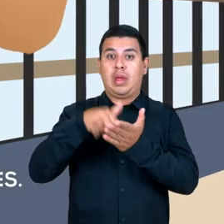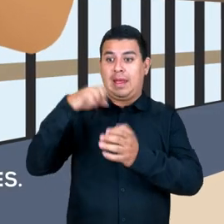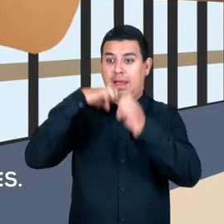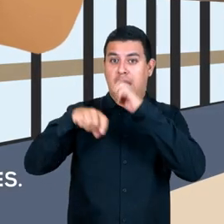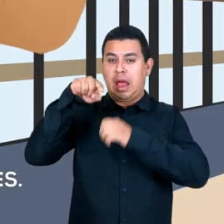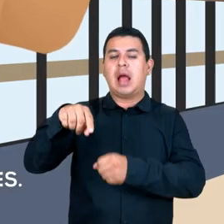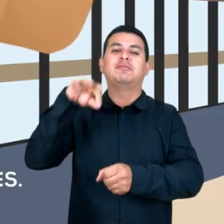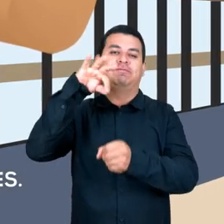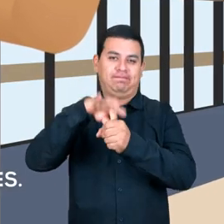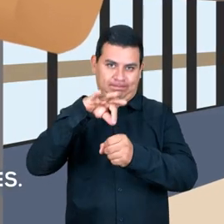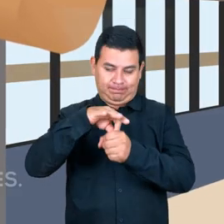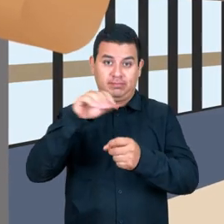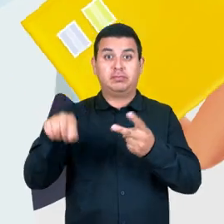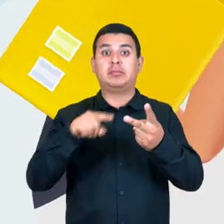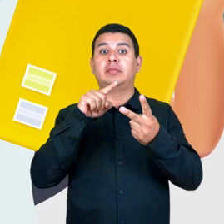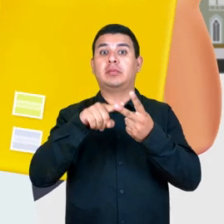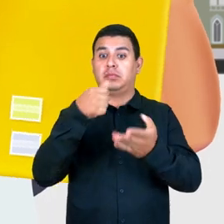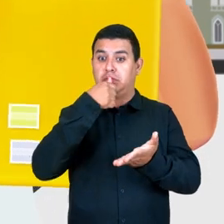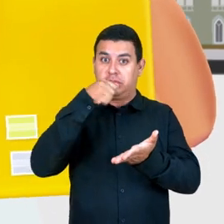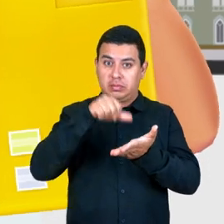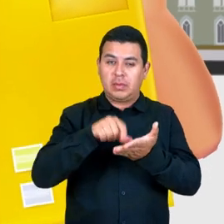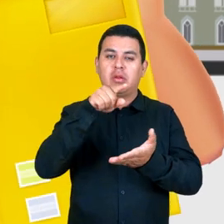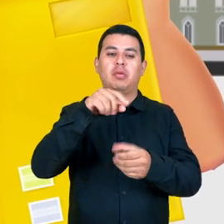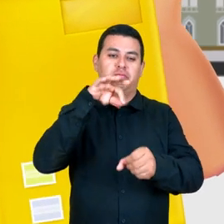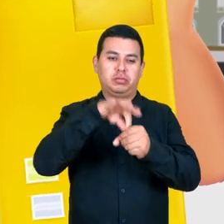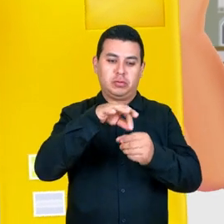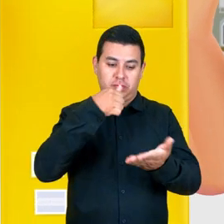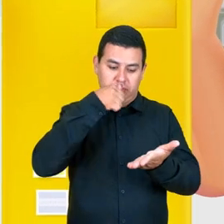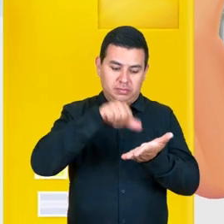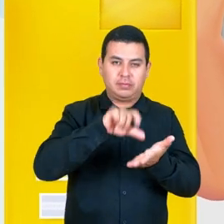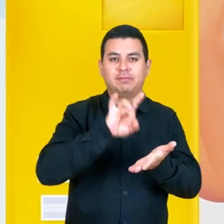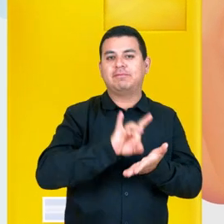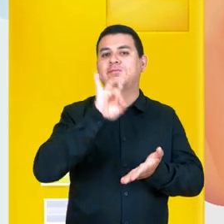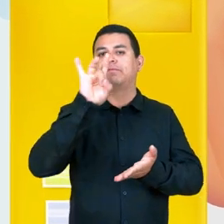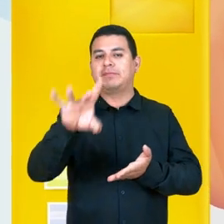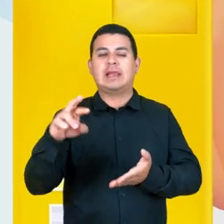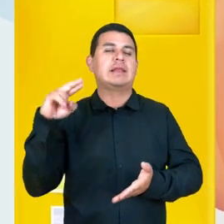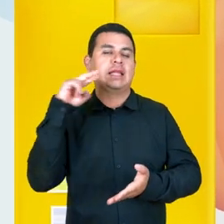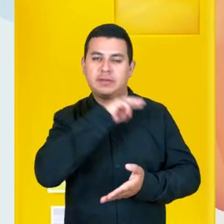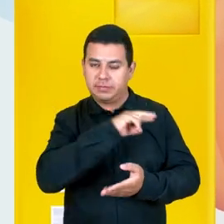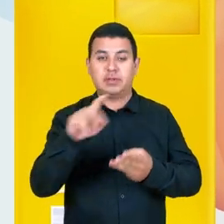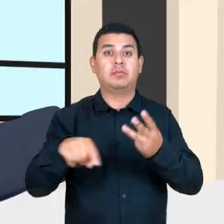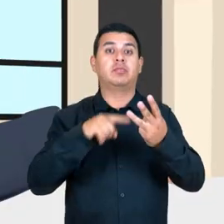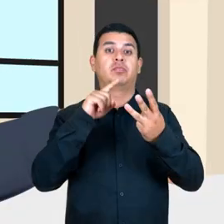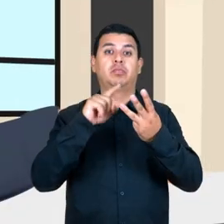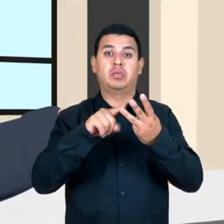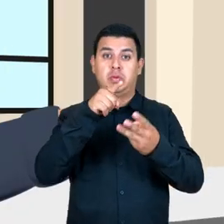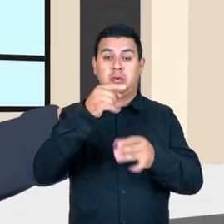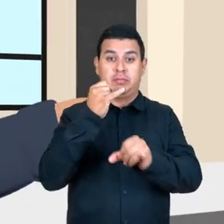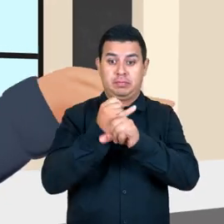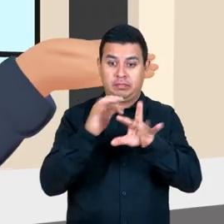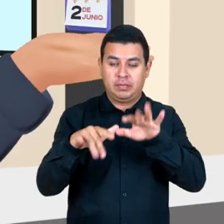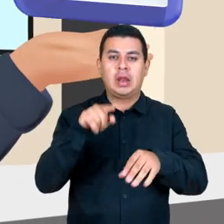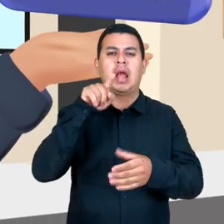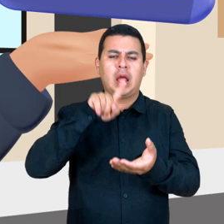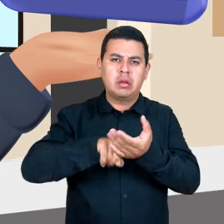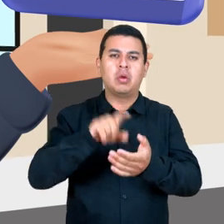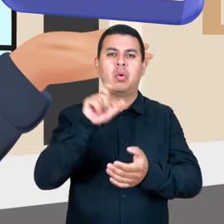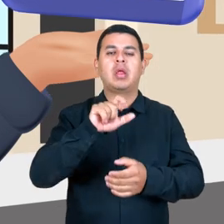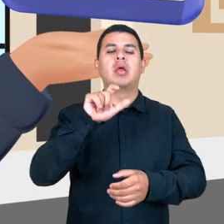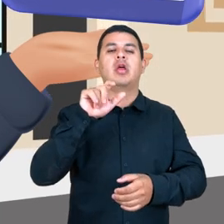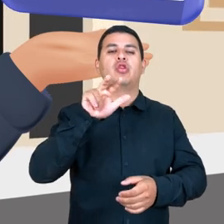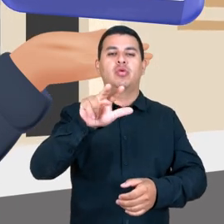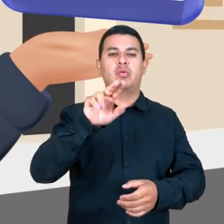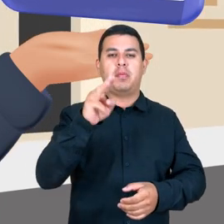vota presencial en sedes consulares. Si es postal, regresa tu paquete electoral lo antes posible. ¿Por internet? Vota entre el